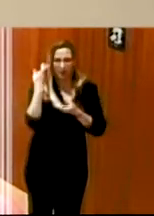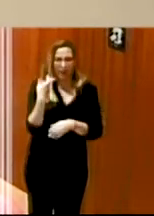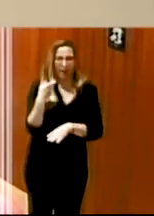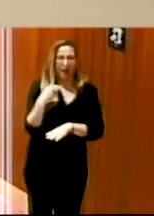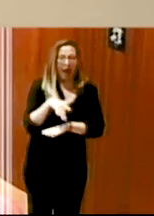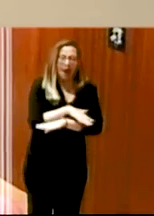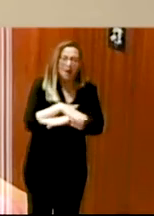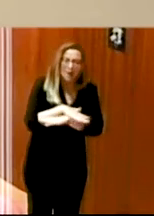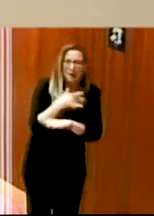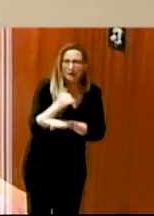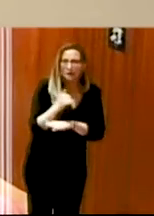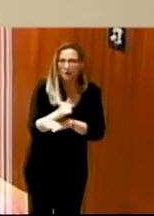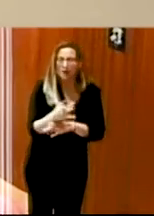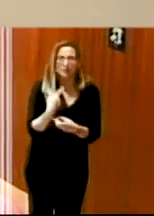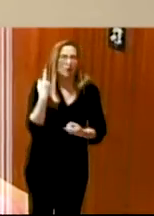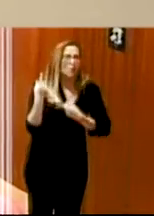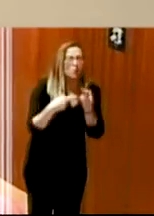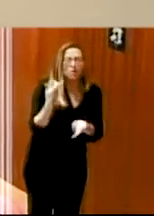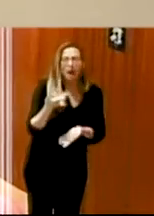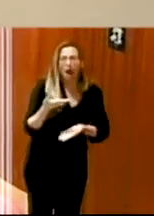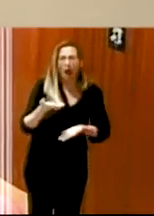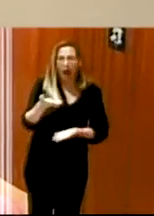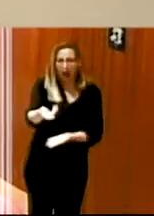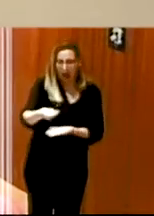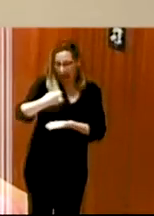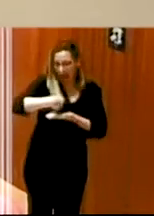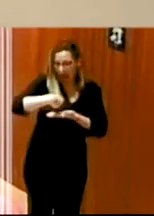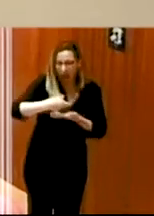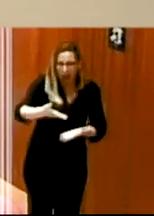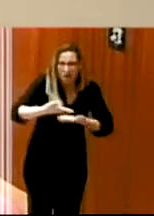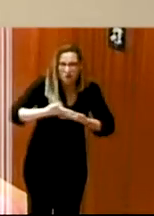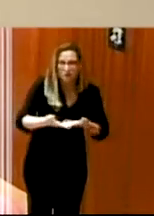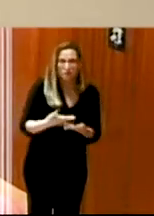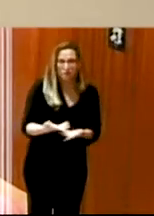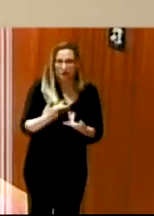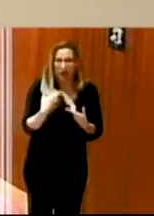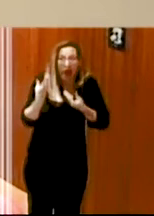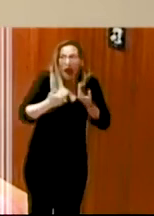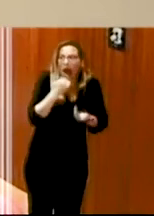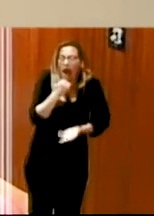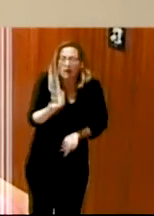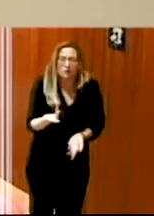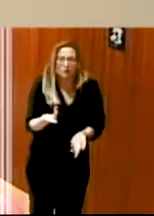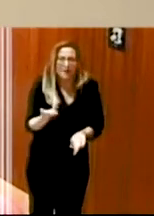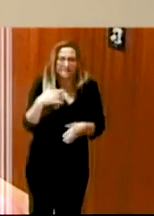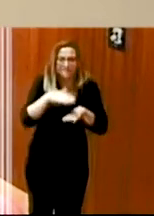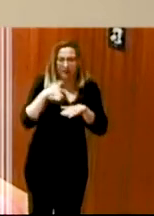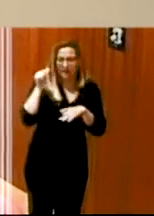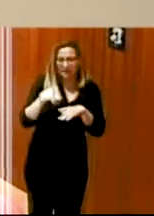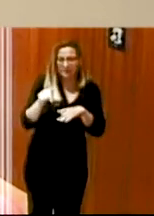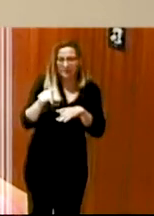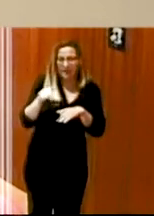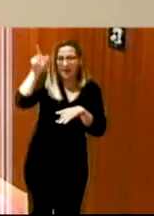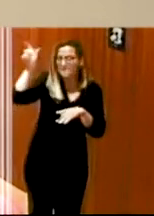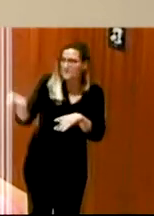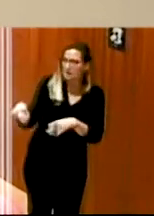existir algunas ayudas, algo que se plantee para que esas personas puedan